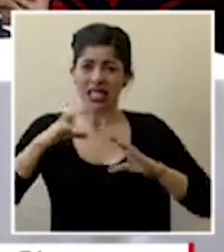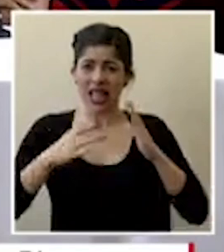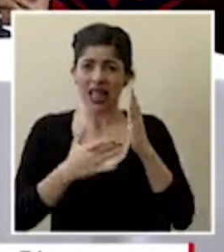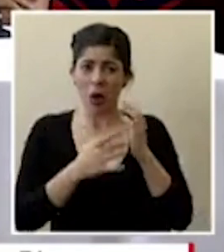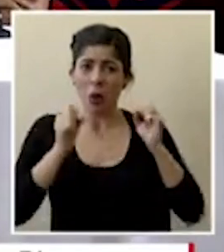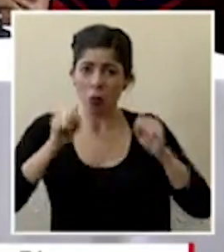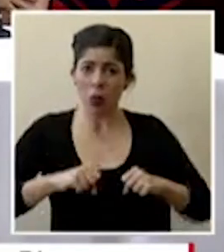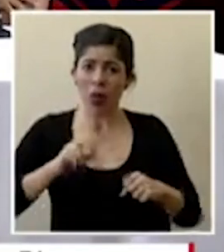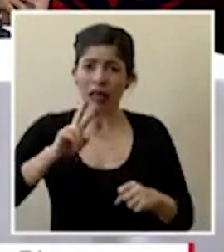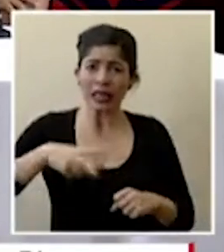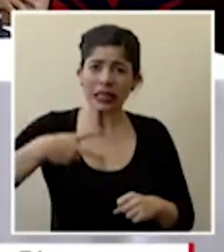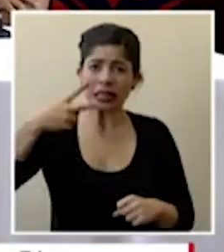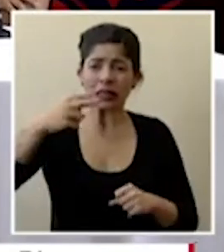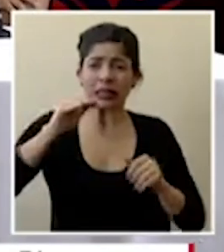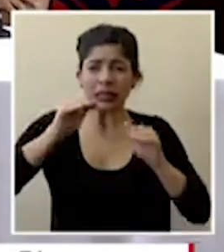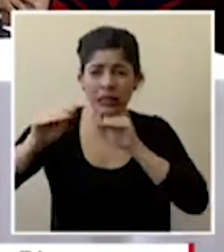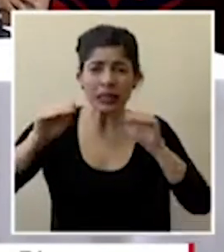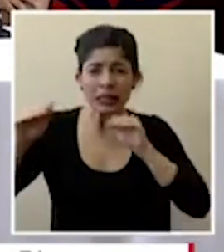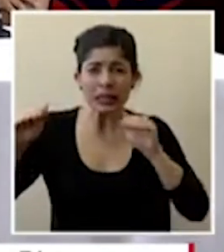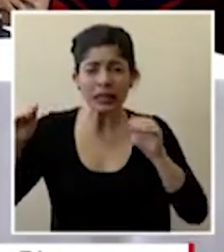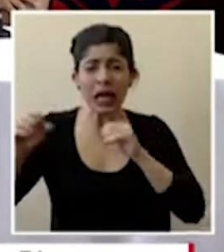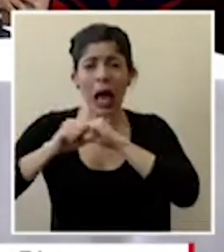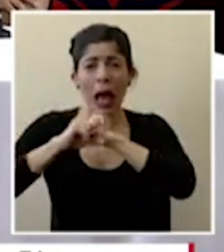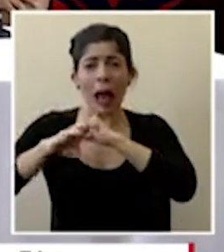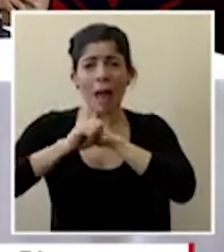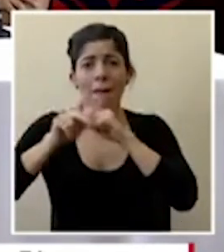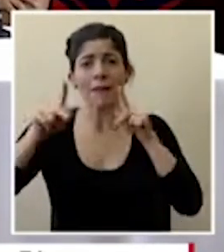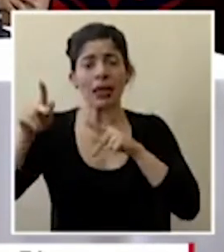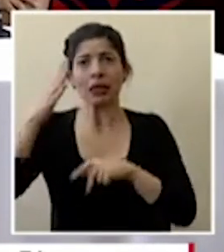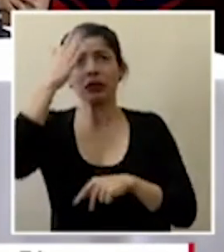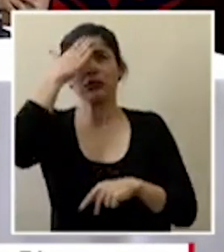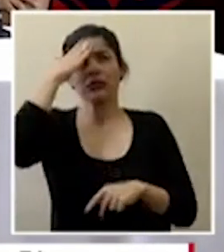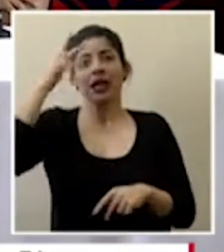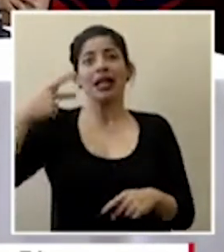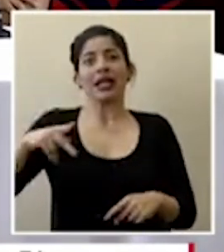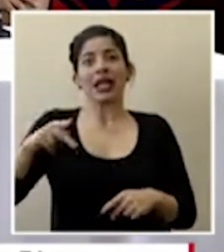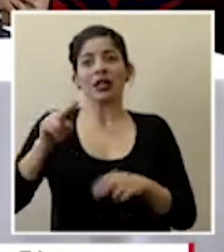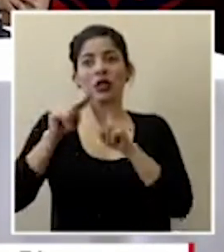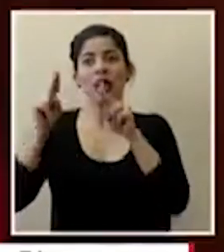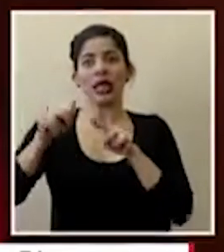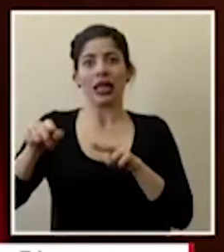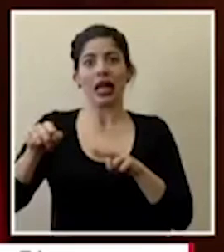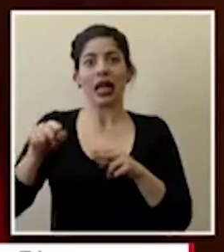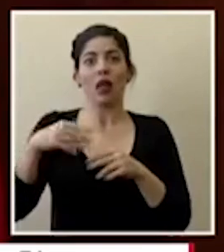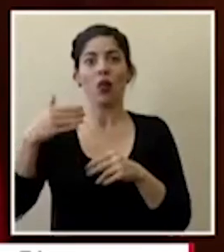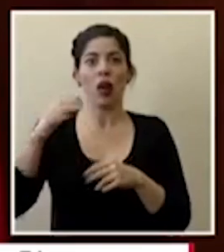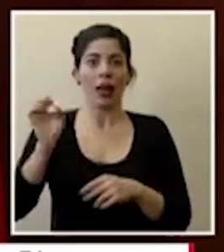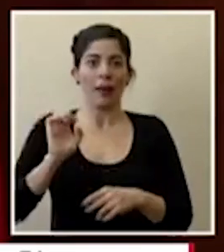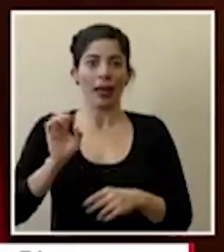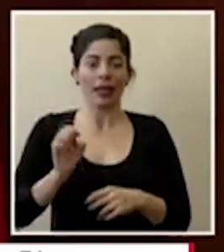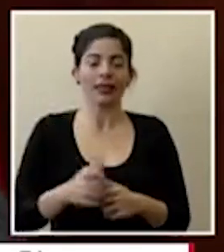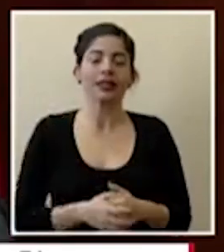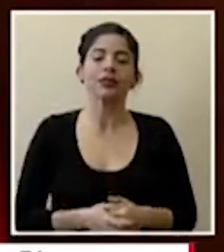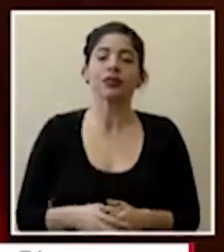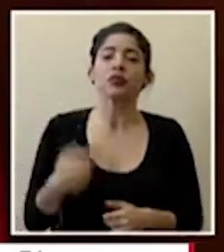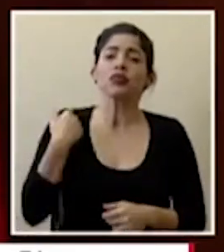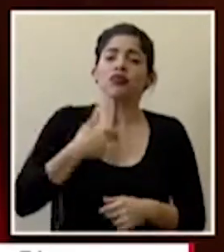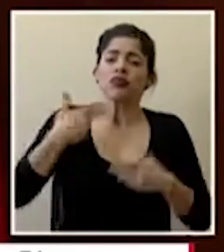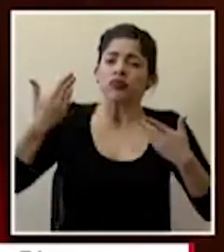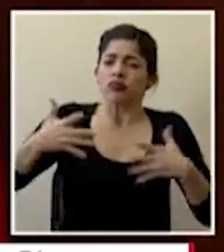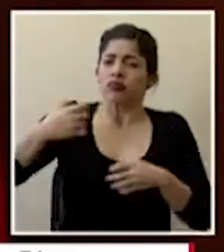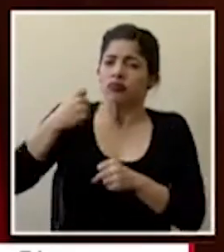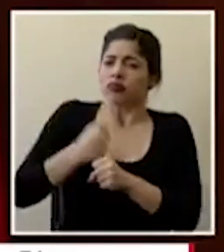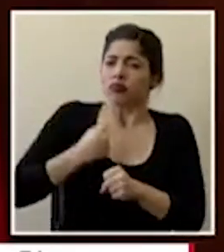intensificar una campaña para que las personas conozcan estos riesgos que implica el uso del internet en época de emergencia hemos venido trabajando